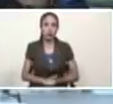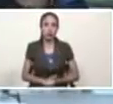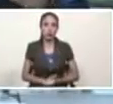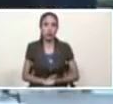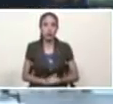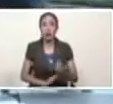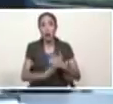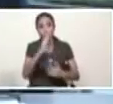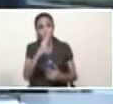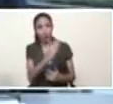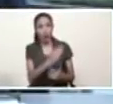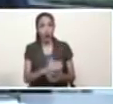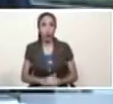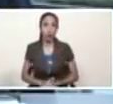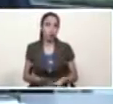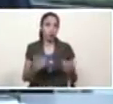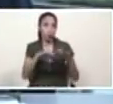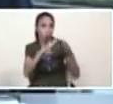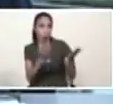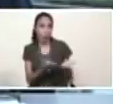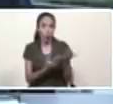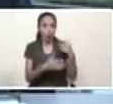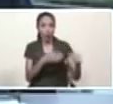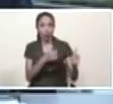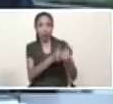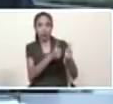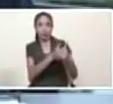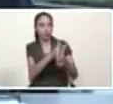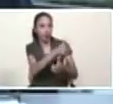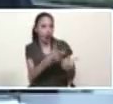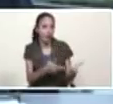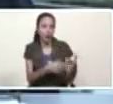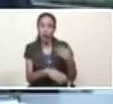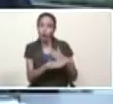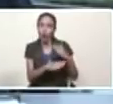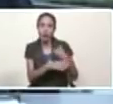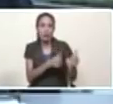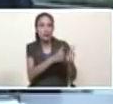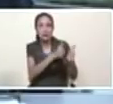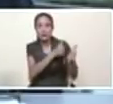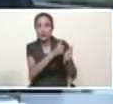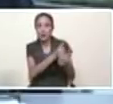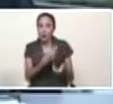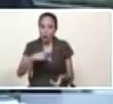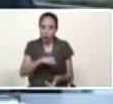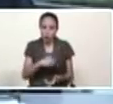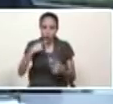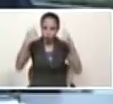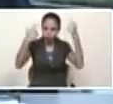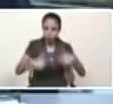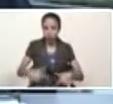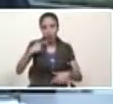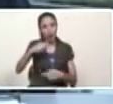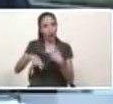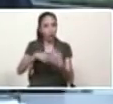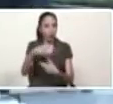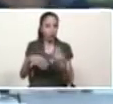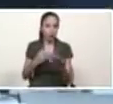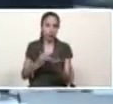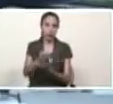cuentas bancarias de Venezuela en el mundo bueno que ellos siguen en su persecución nosotros tenemos que seguir en nuestra revolución